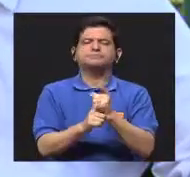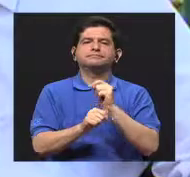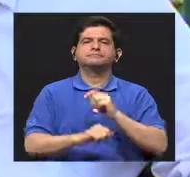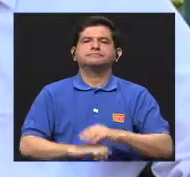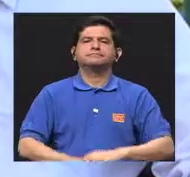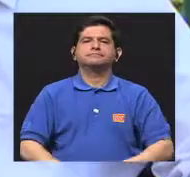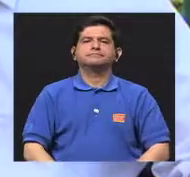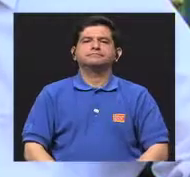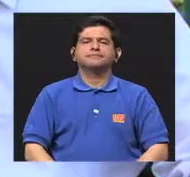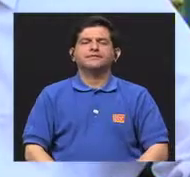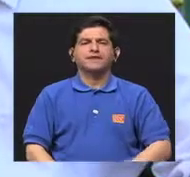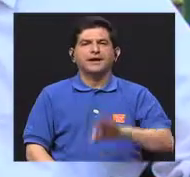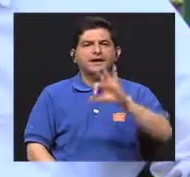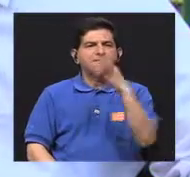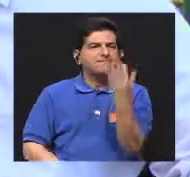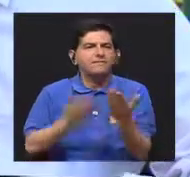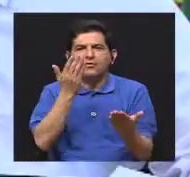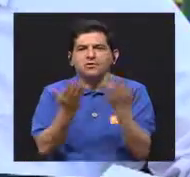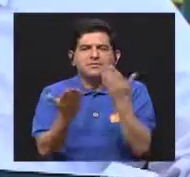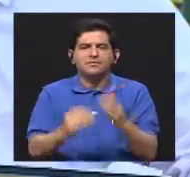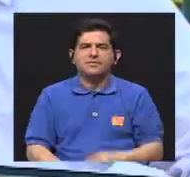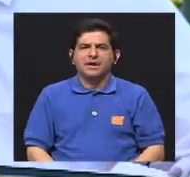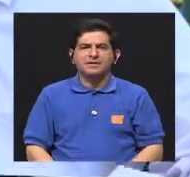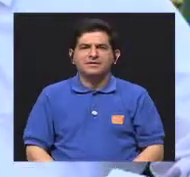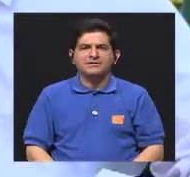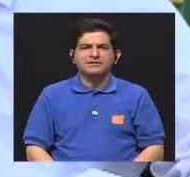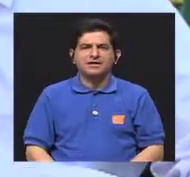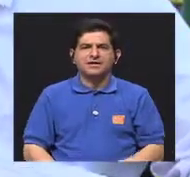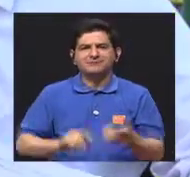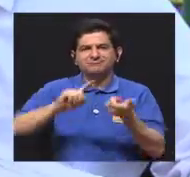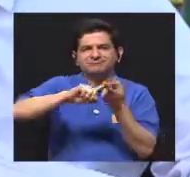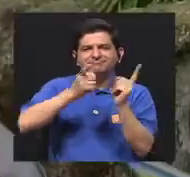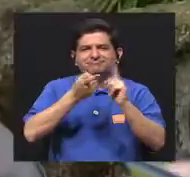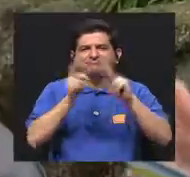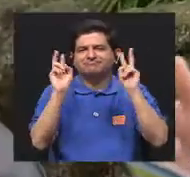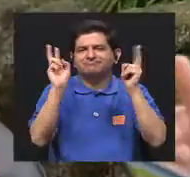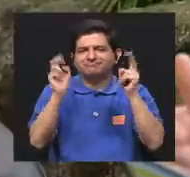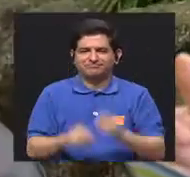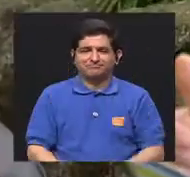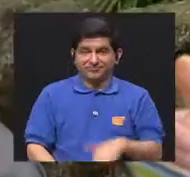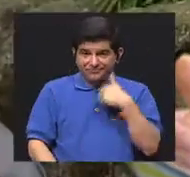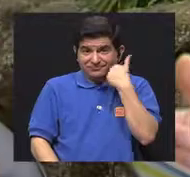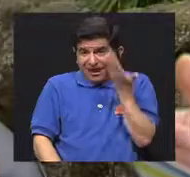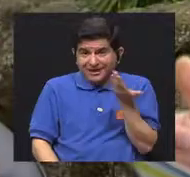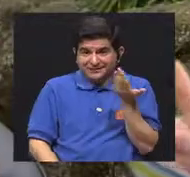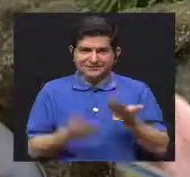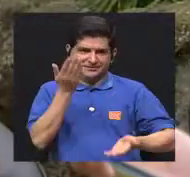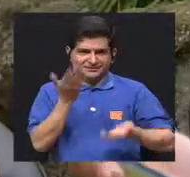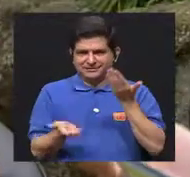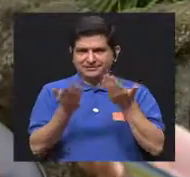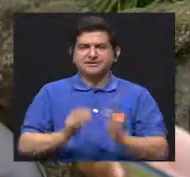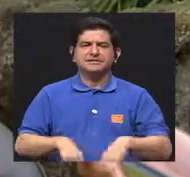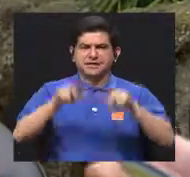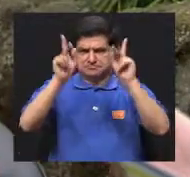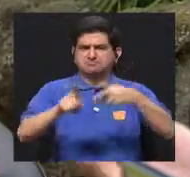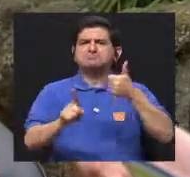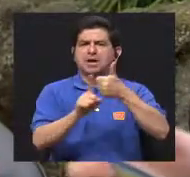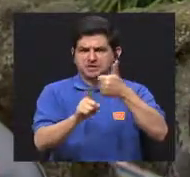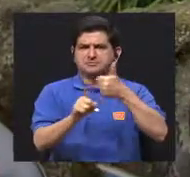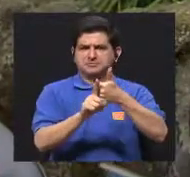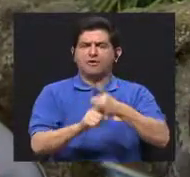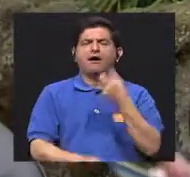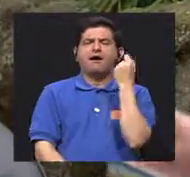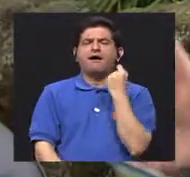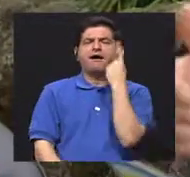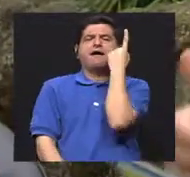Exactamente, así es, sí. De una manera, tal vez, un poco más amigable o más fácil para que la